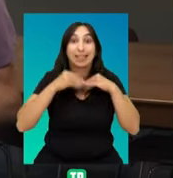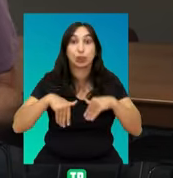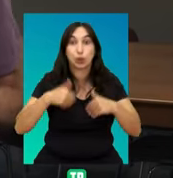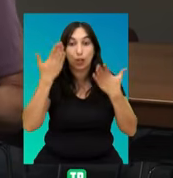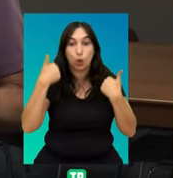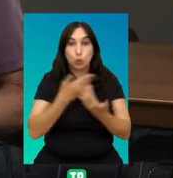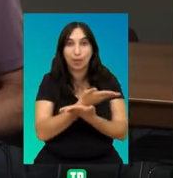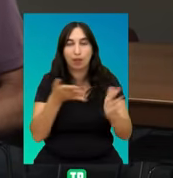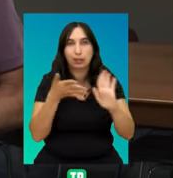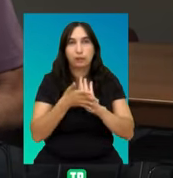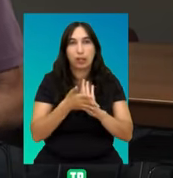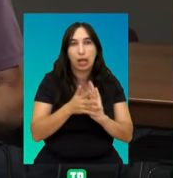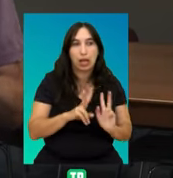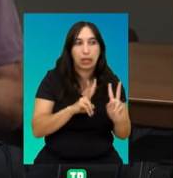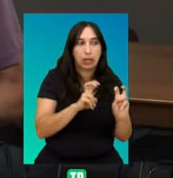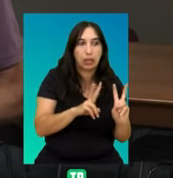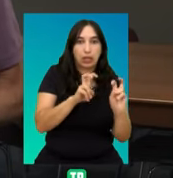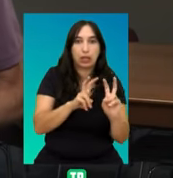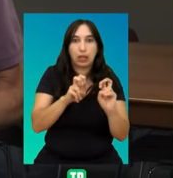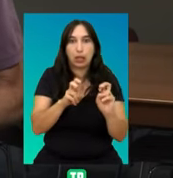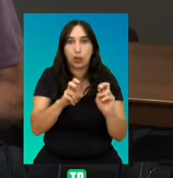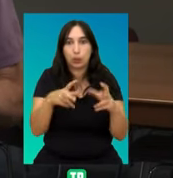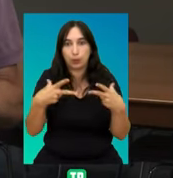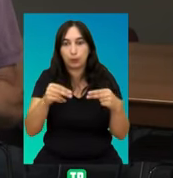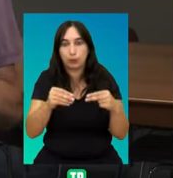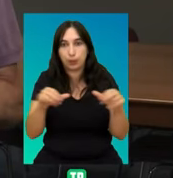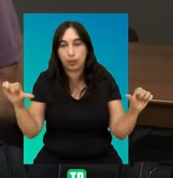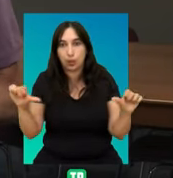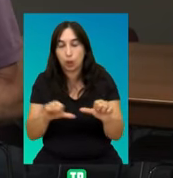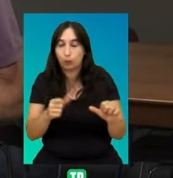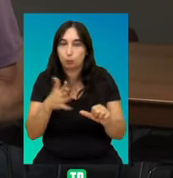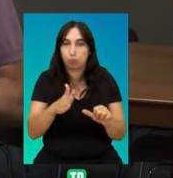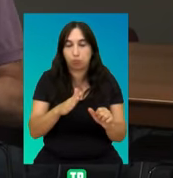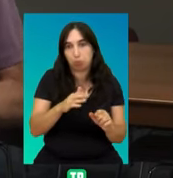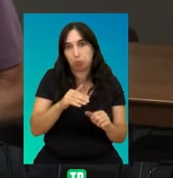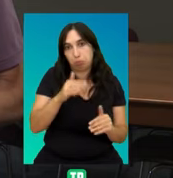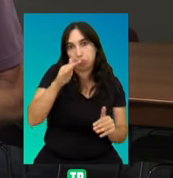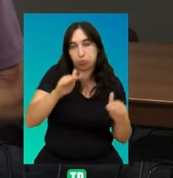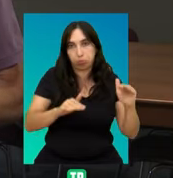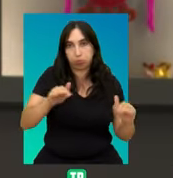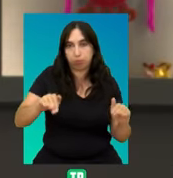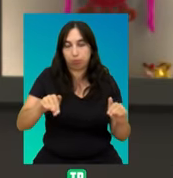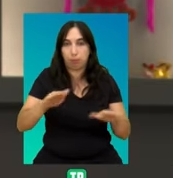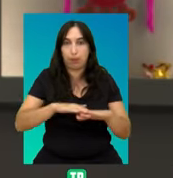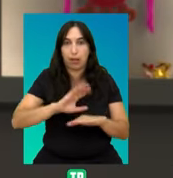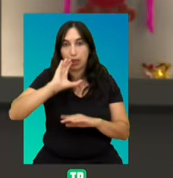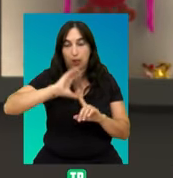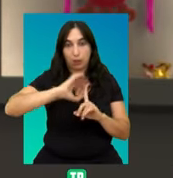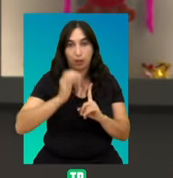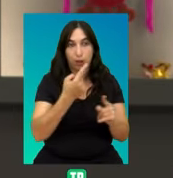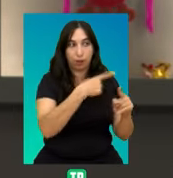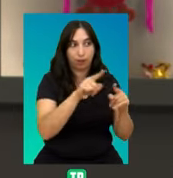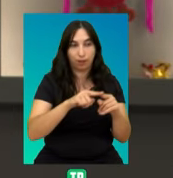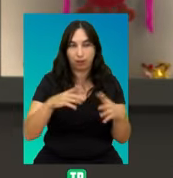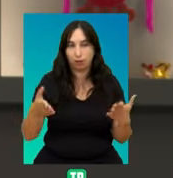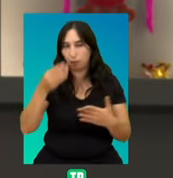La historia de la humanidad es una secuencia de inicios, apogeos y colapsos más o menos abruptos de distintas civilizaciones. Y uno se pregunta